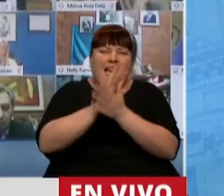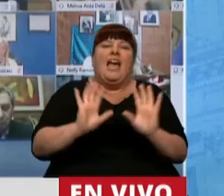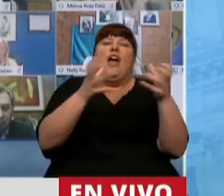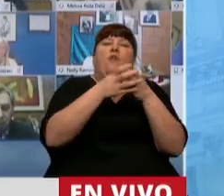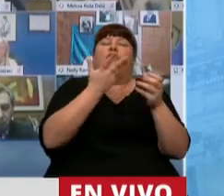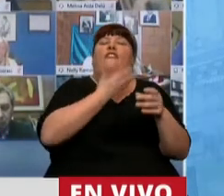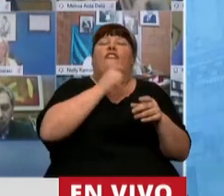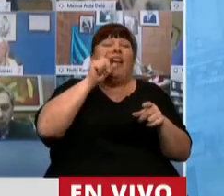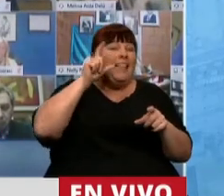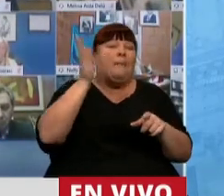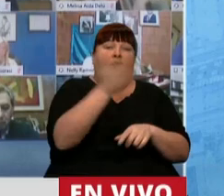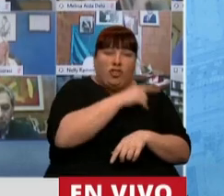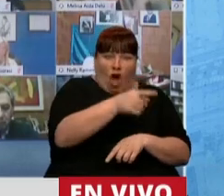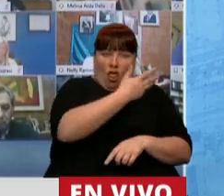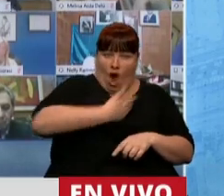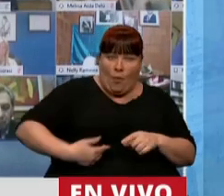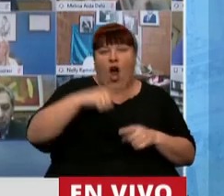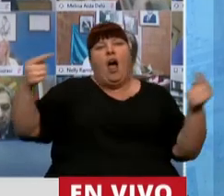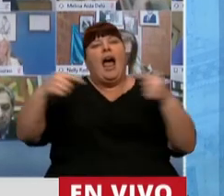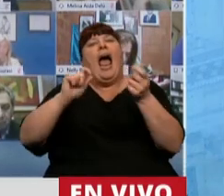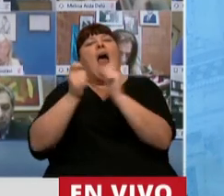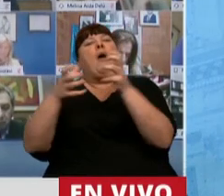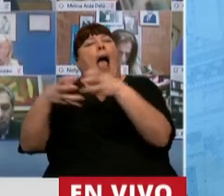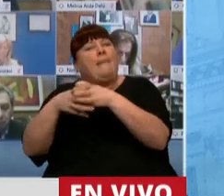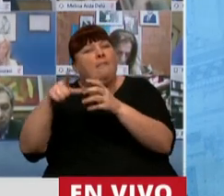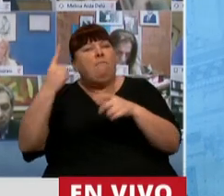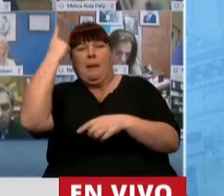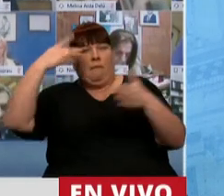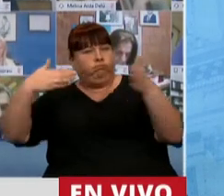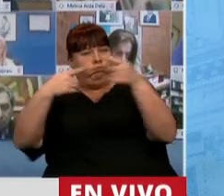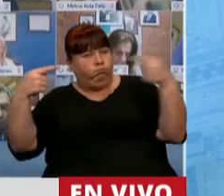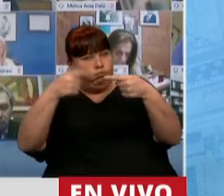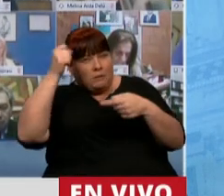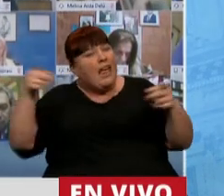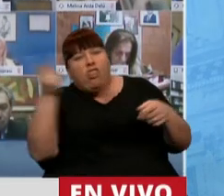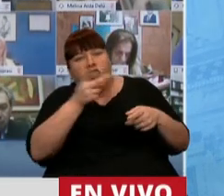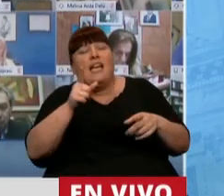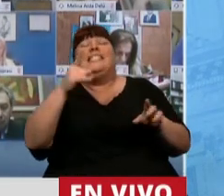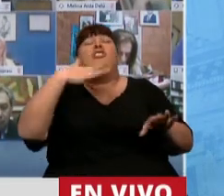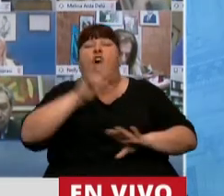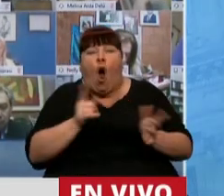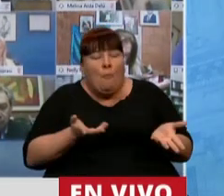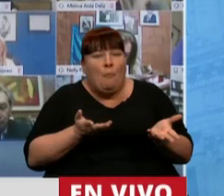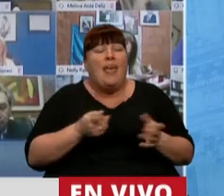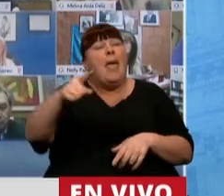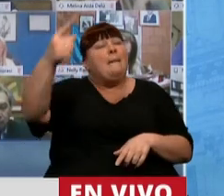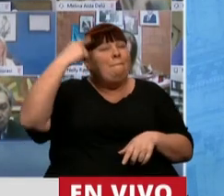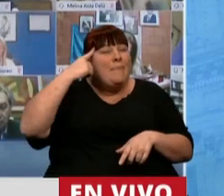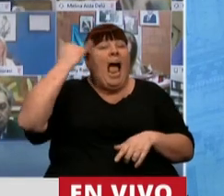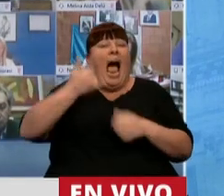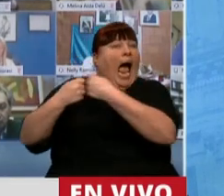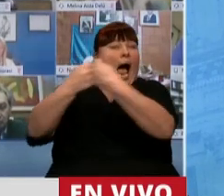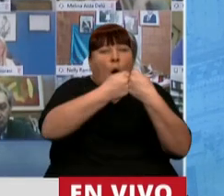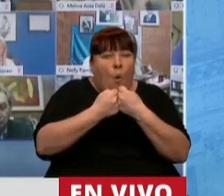el Frente para Todos que gobierna y la coalición que enviemos que es la principal oposición. Cualquiera que no entienda eso y que piensa que hay